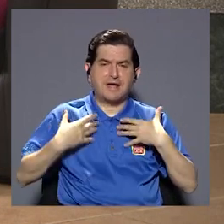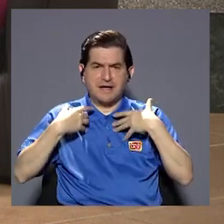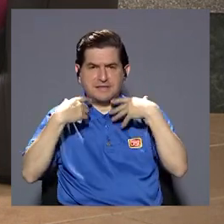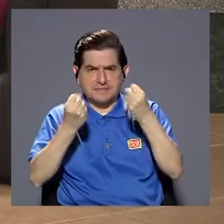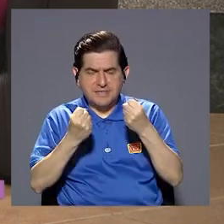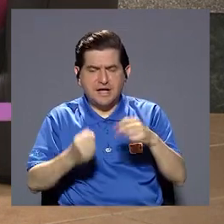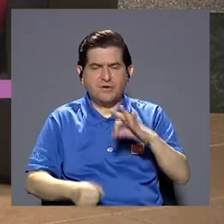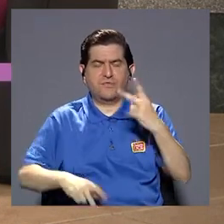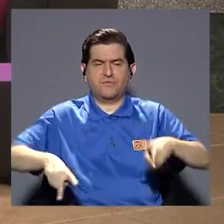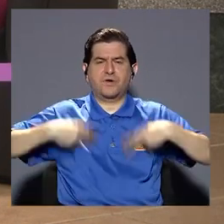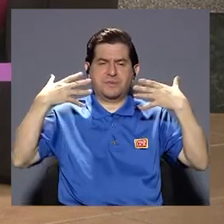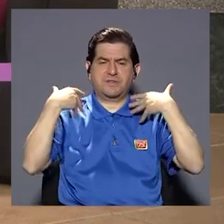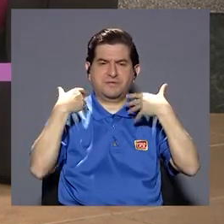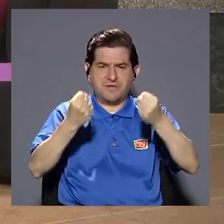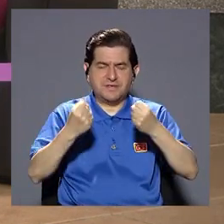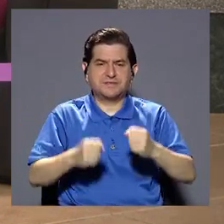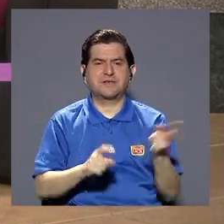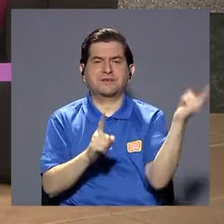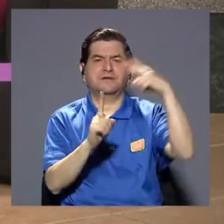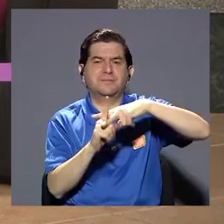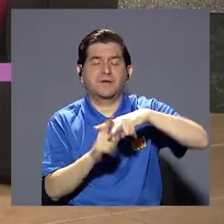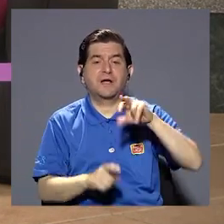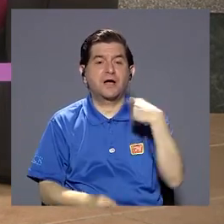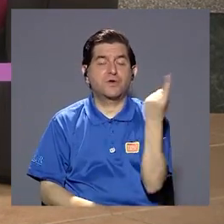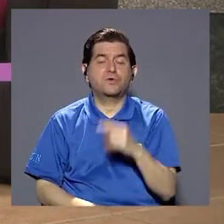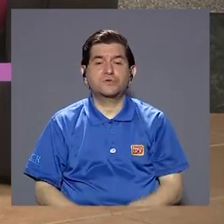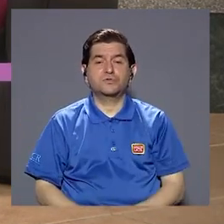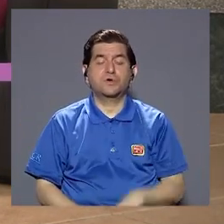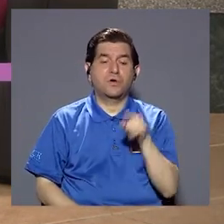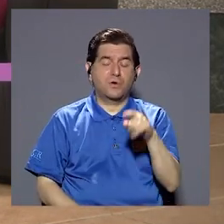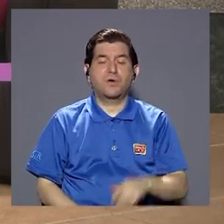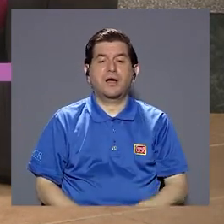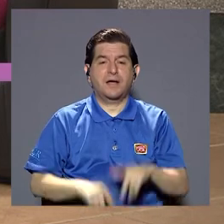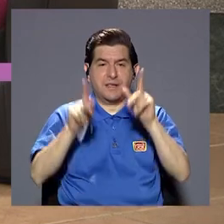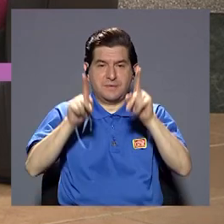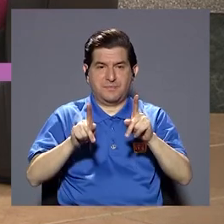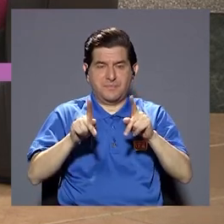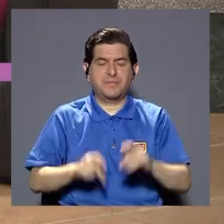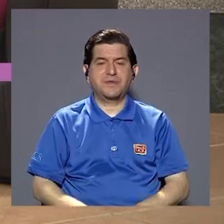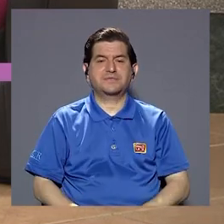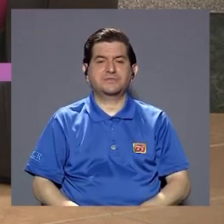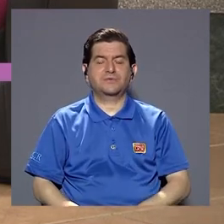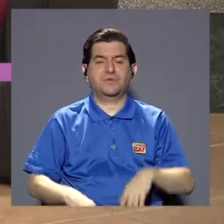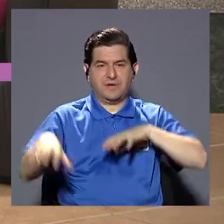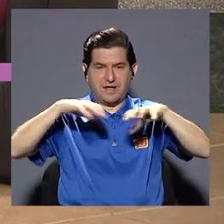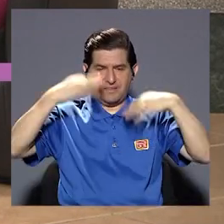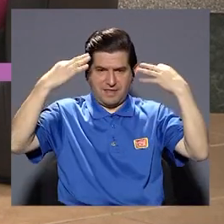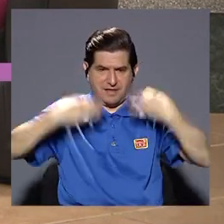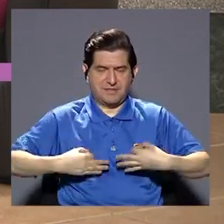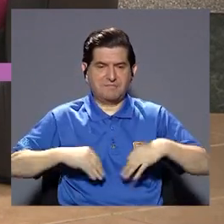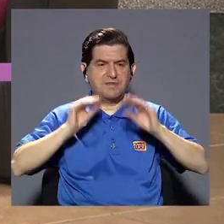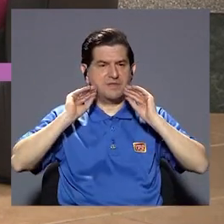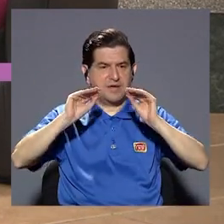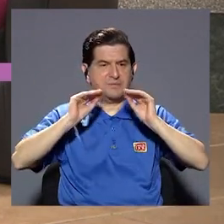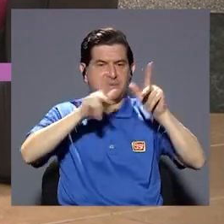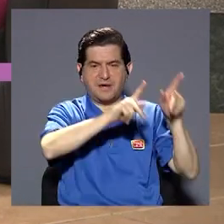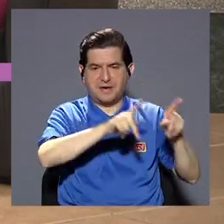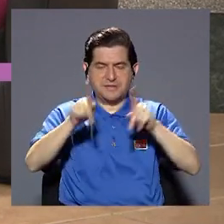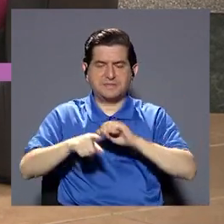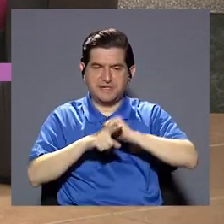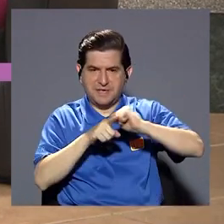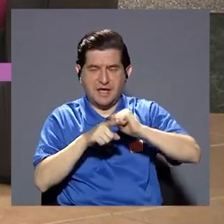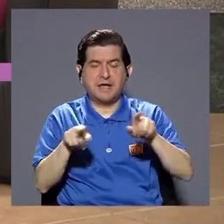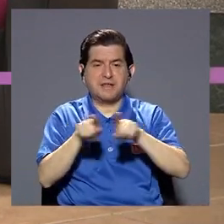sano, como tener un estilo de vida saludable entonces no solo va al preparador físico a dar su sesión digamos de actividad física para que las personas lo